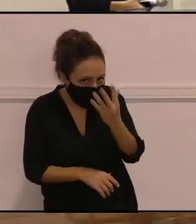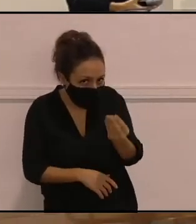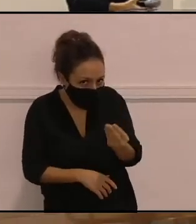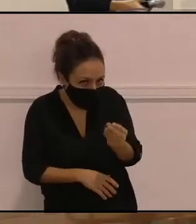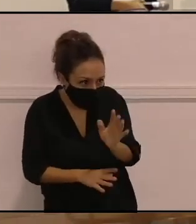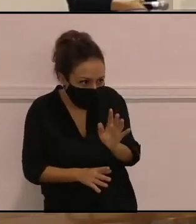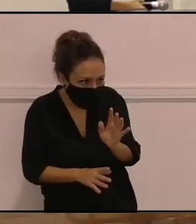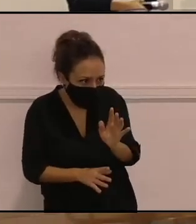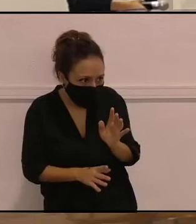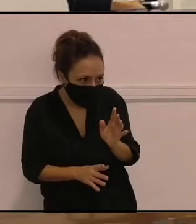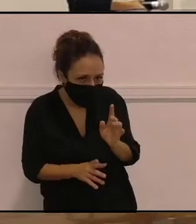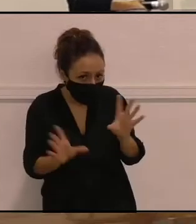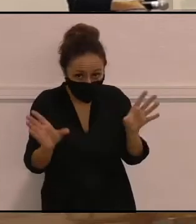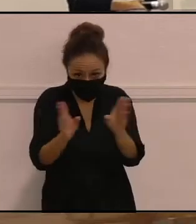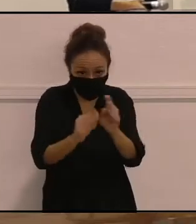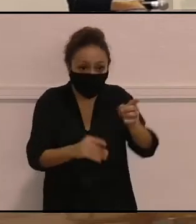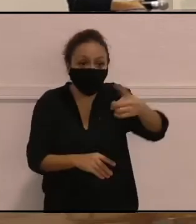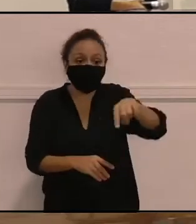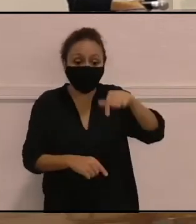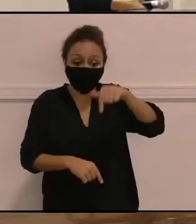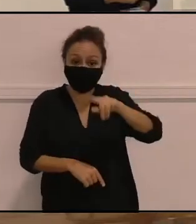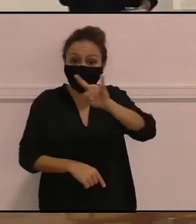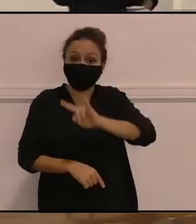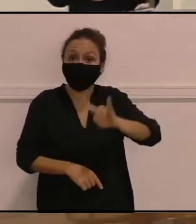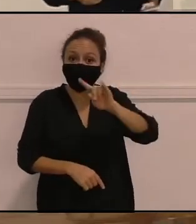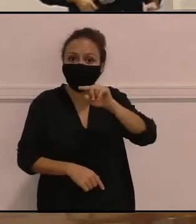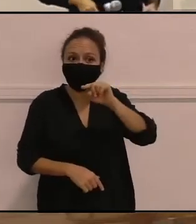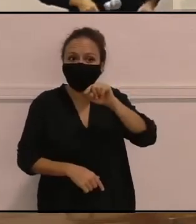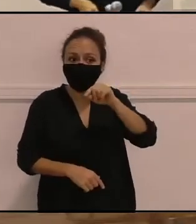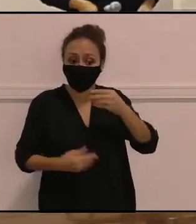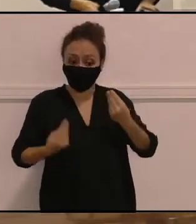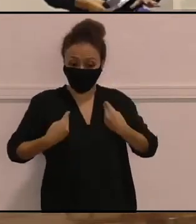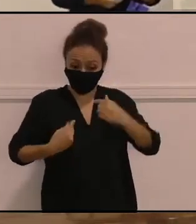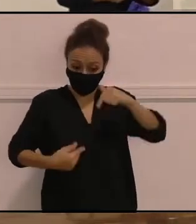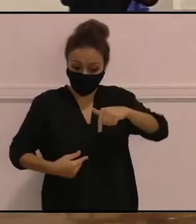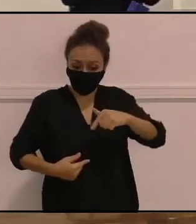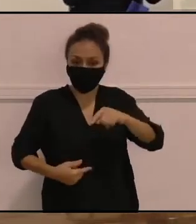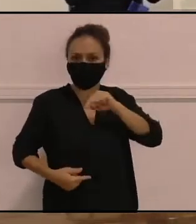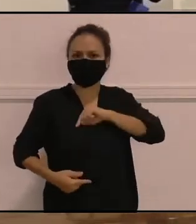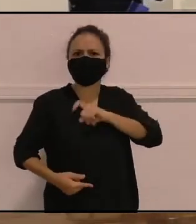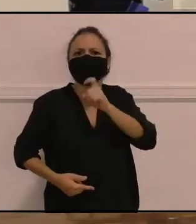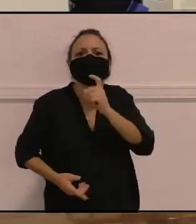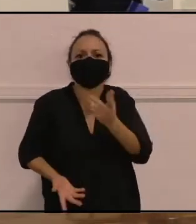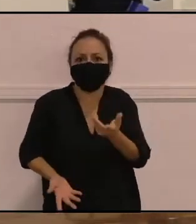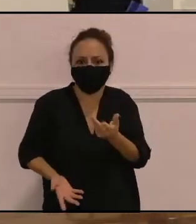sienten respecto? ¿A la Canariedad? ¿Y la que quiera romper el hielo?